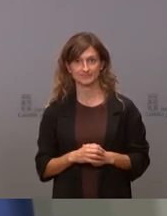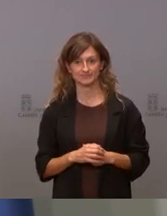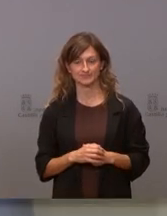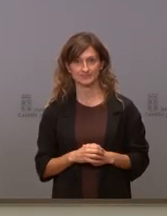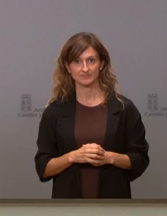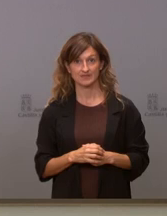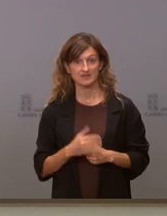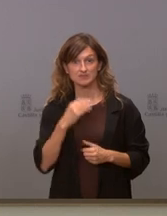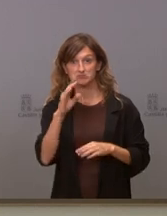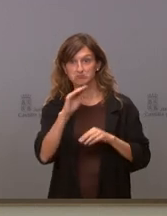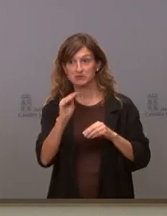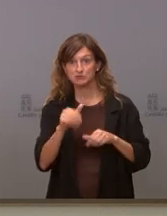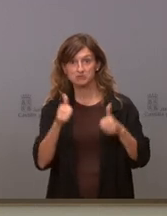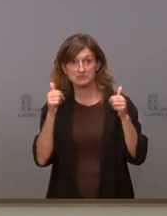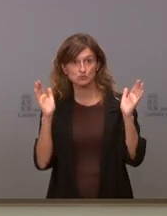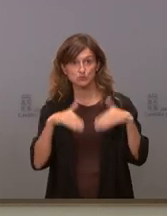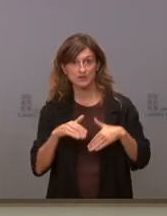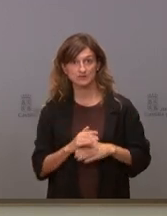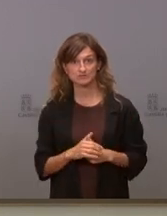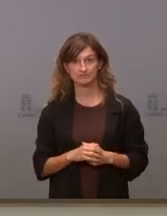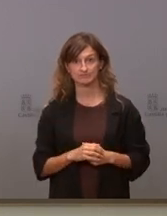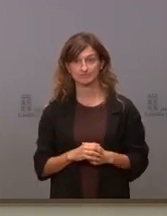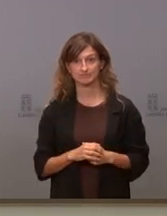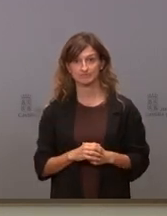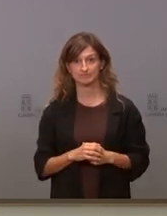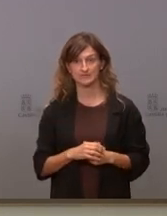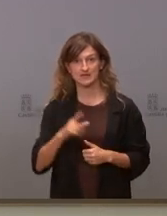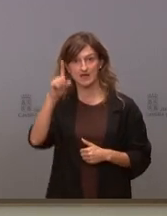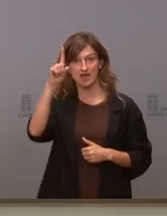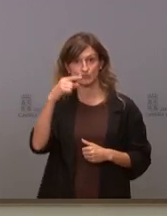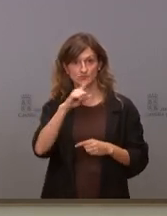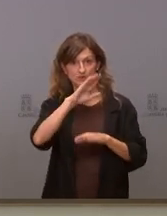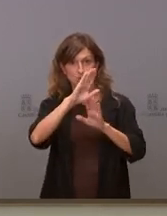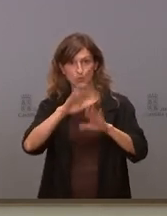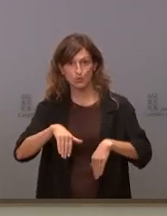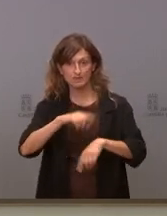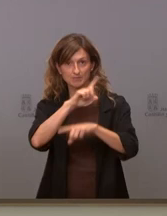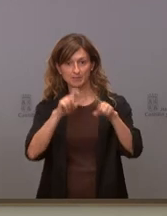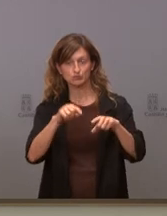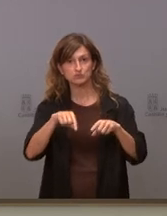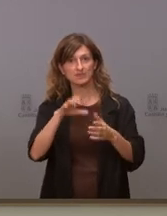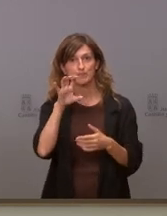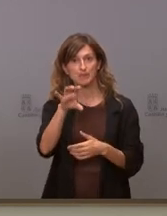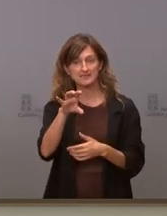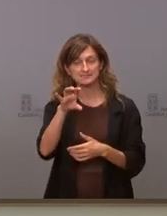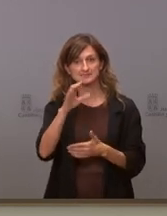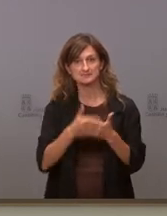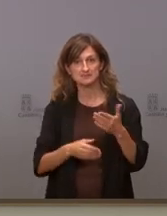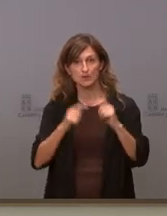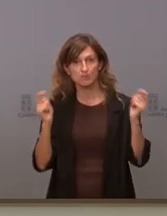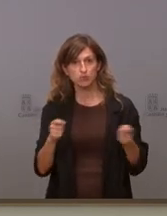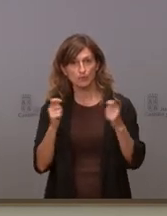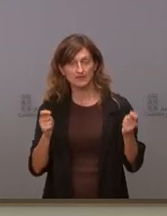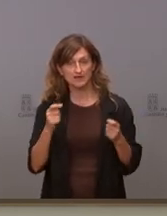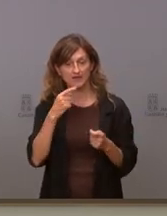Pues si no hay ninguna pregunta más Una última pregunta muy rápida publica hoy El País que se